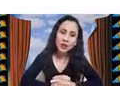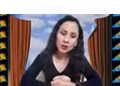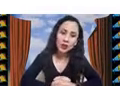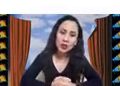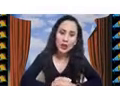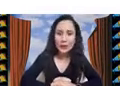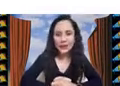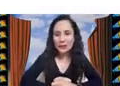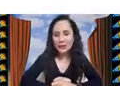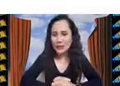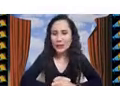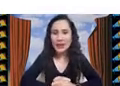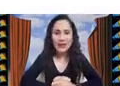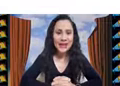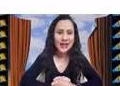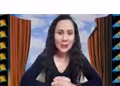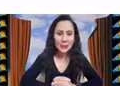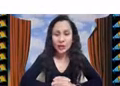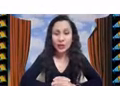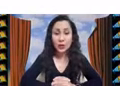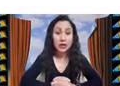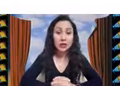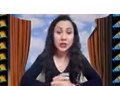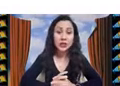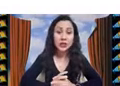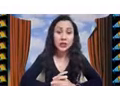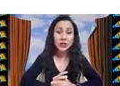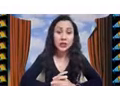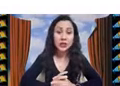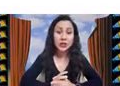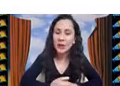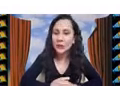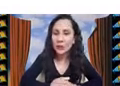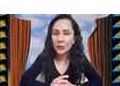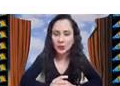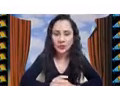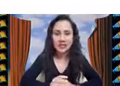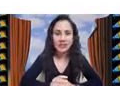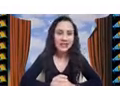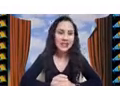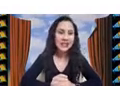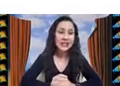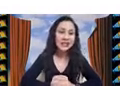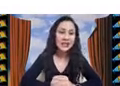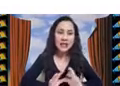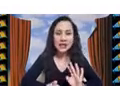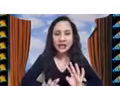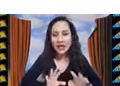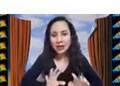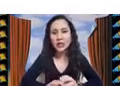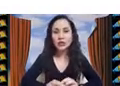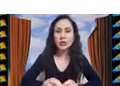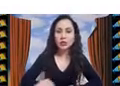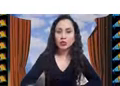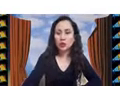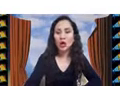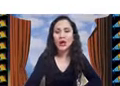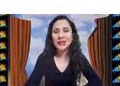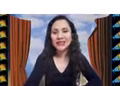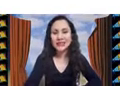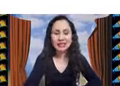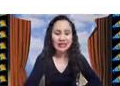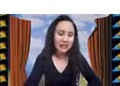luego un caso de estudio para el problema de empacado de objetos en contenedores, BPP por sus siglas en inglés, y algunas